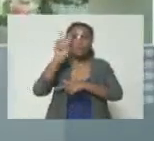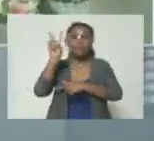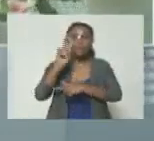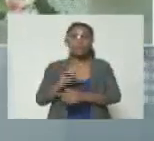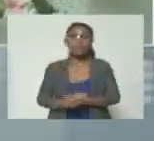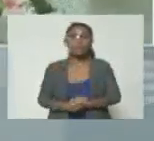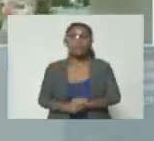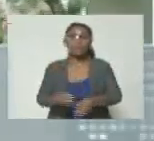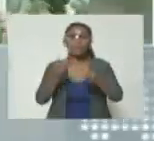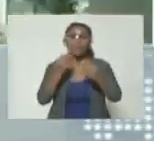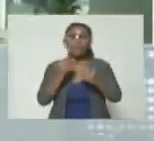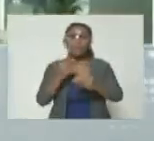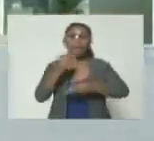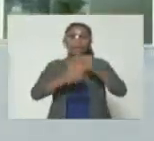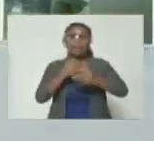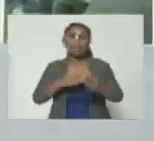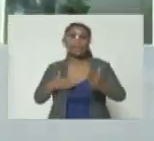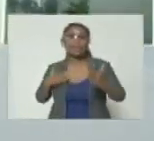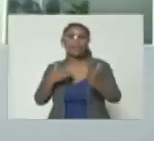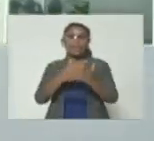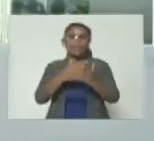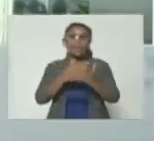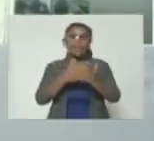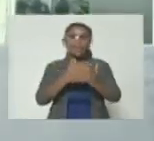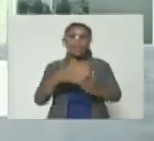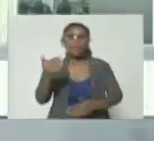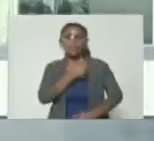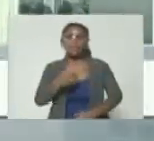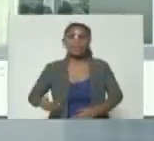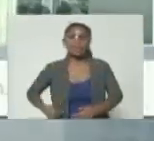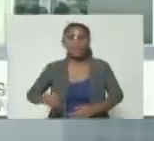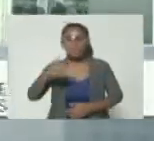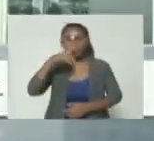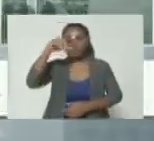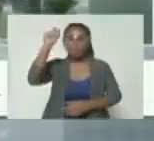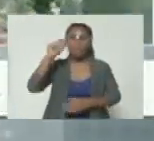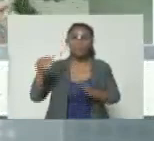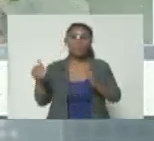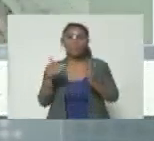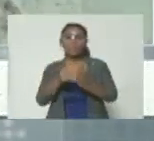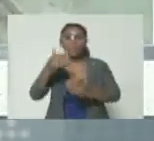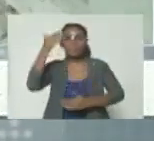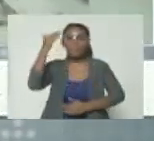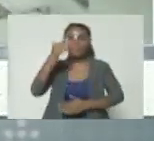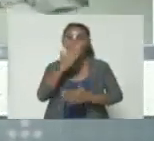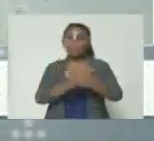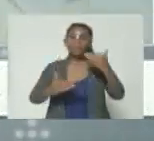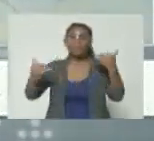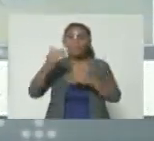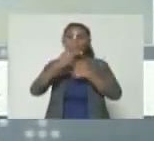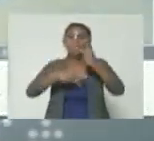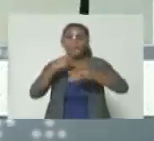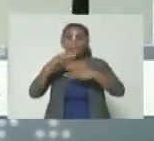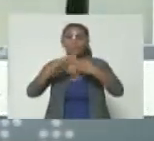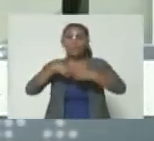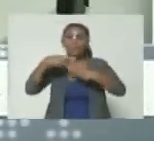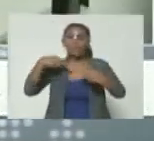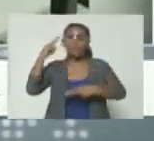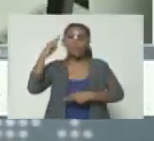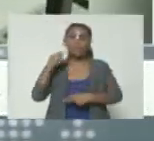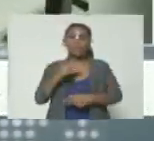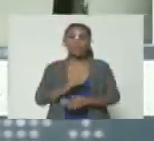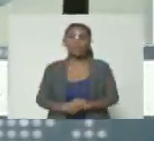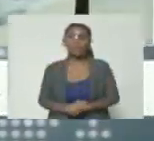para actuar contra el presidente Maduro, contra el alto mando militar, contra el alto mando político de la revolución bolivariana,